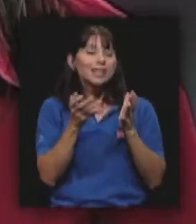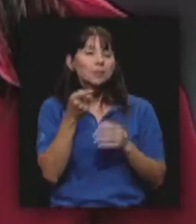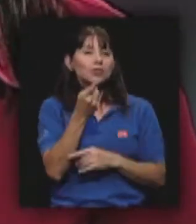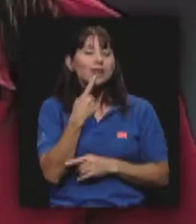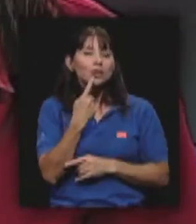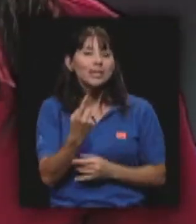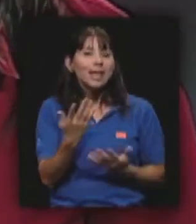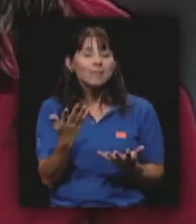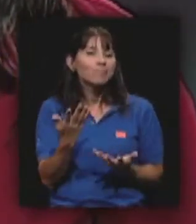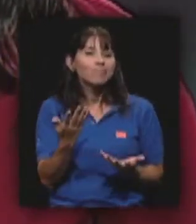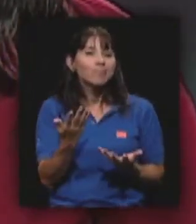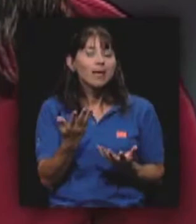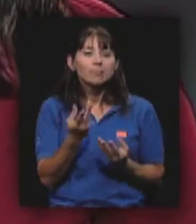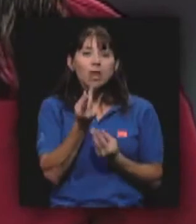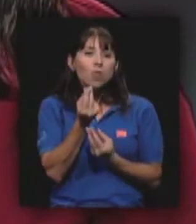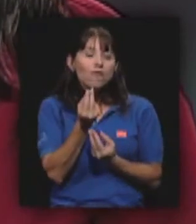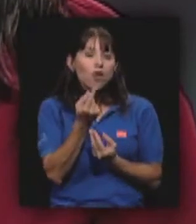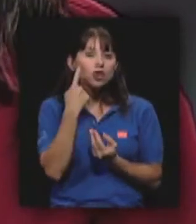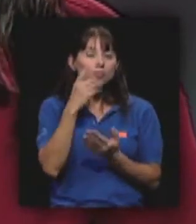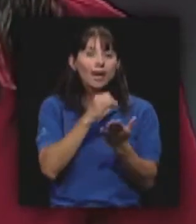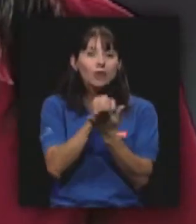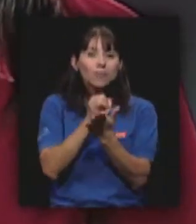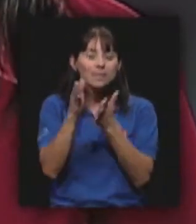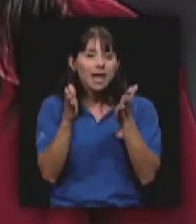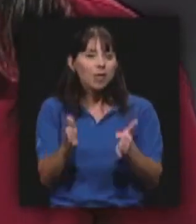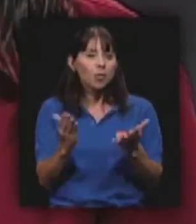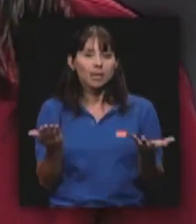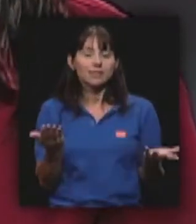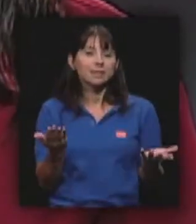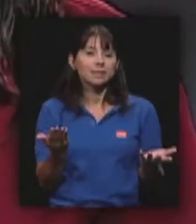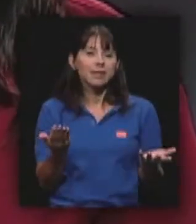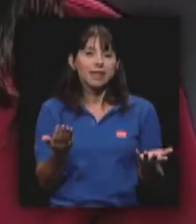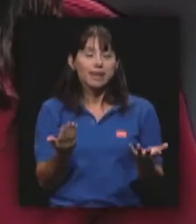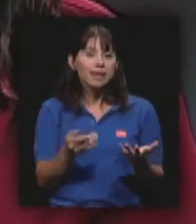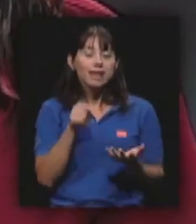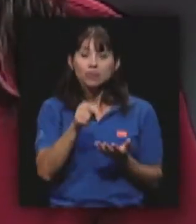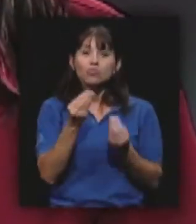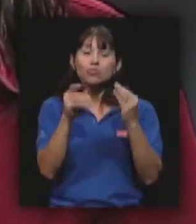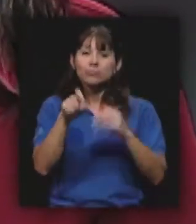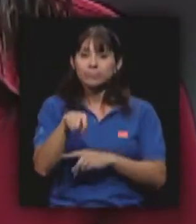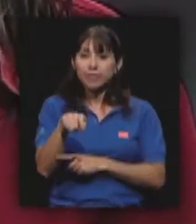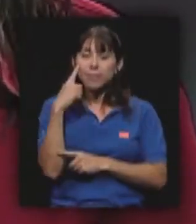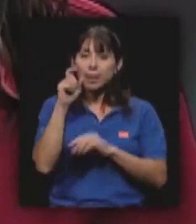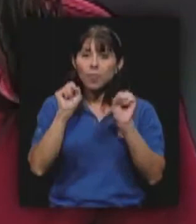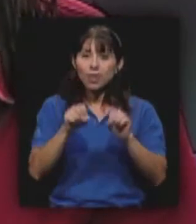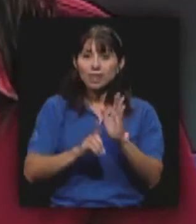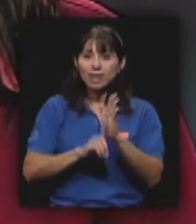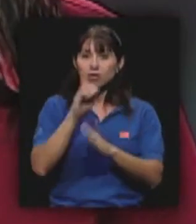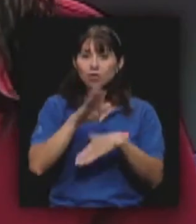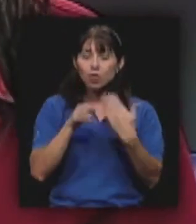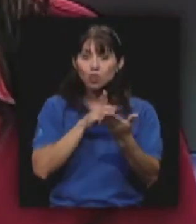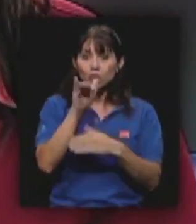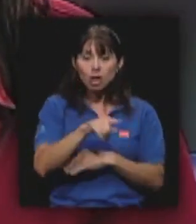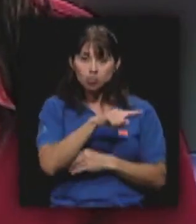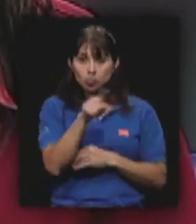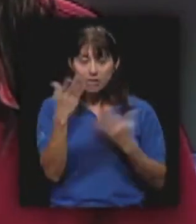que usted tal vez nos dijera en cuanto a fondos para los investigadores, que es imprescindible para poder desarrollar todos los